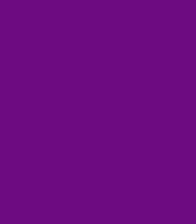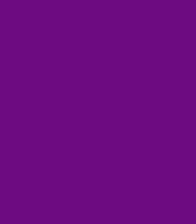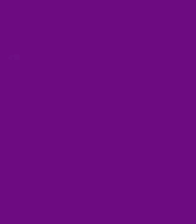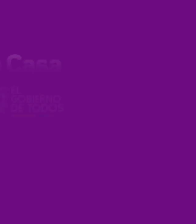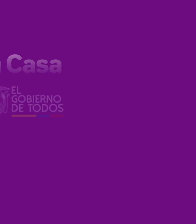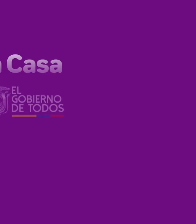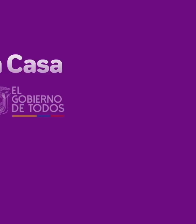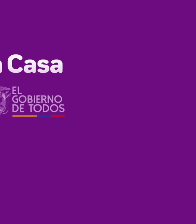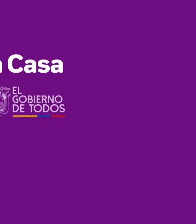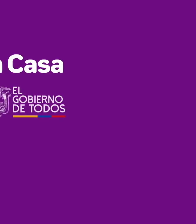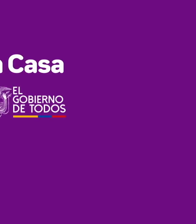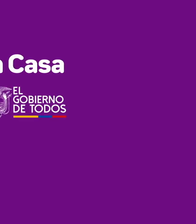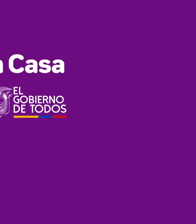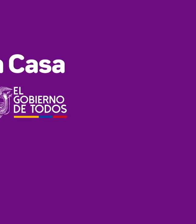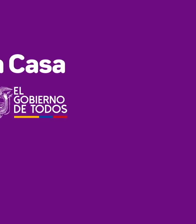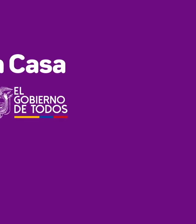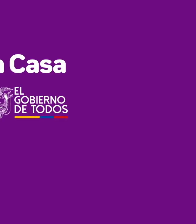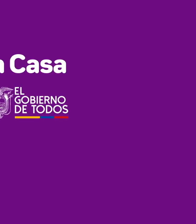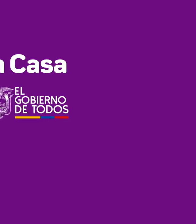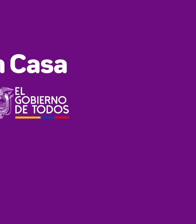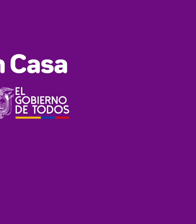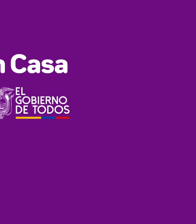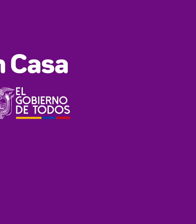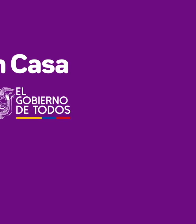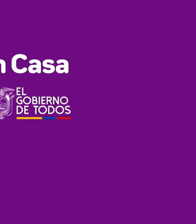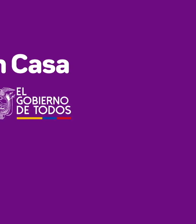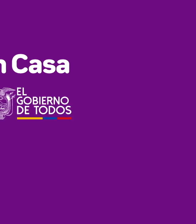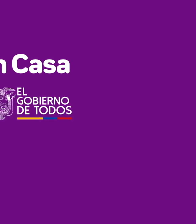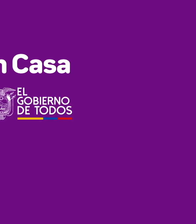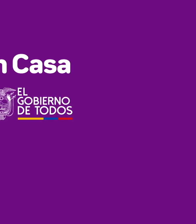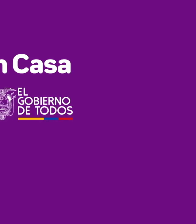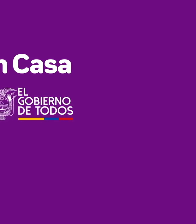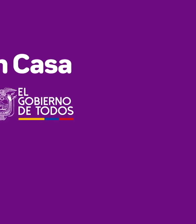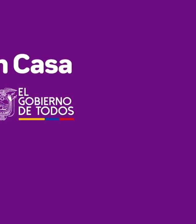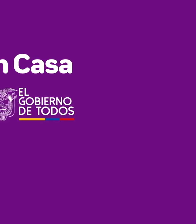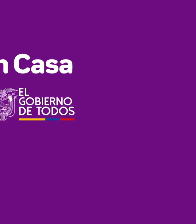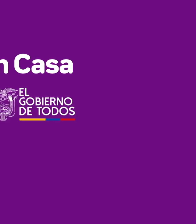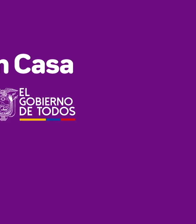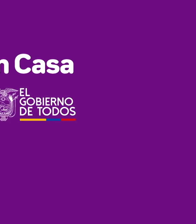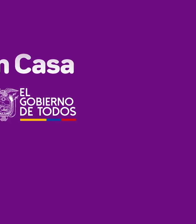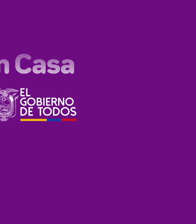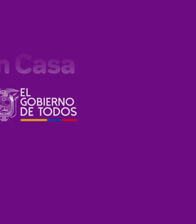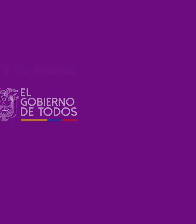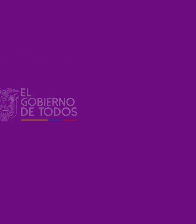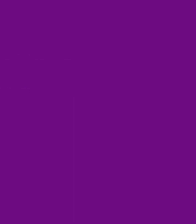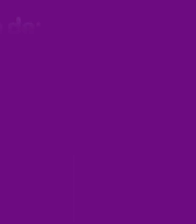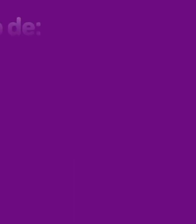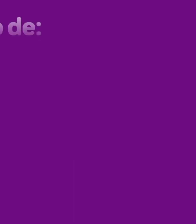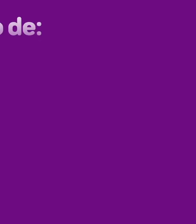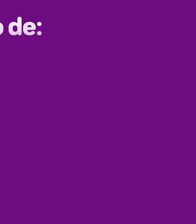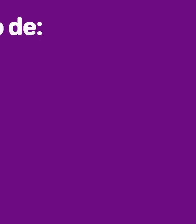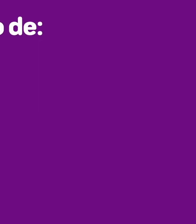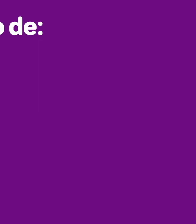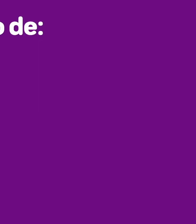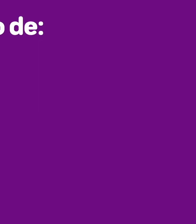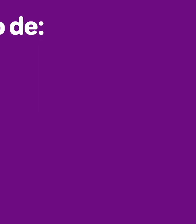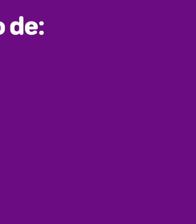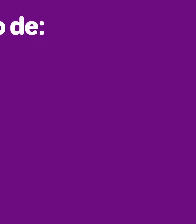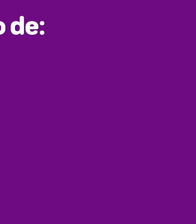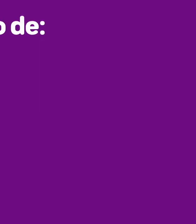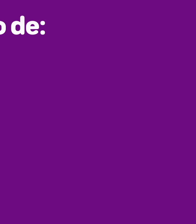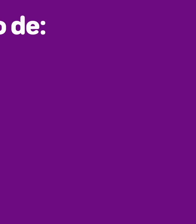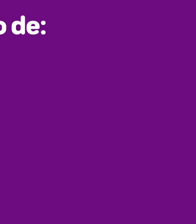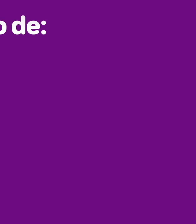Plan Educativo del Ministerio de Educación. Aprendemos juntos en casa. Con el financiamiento de